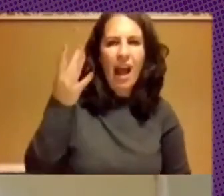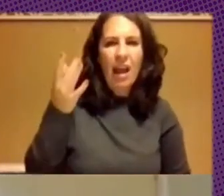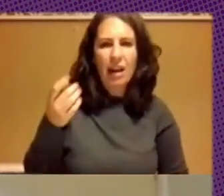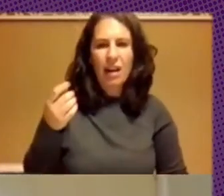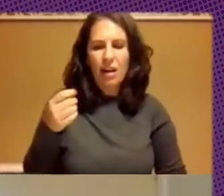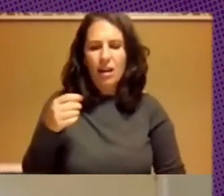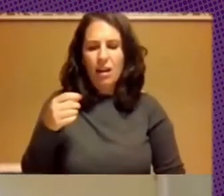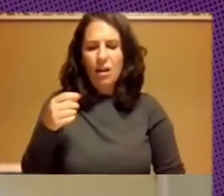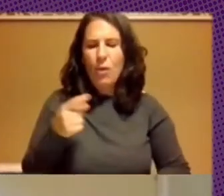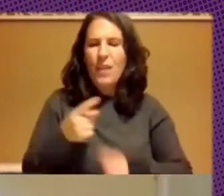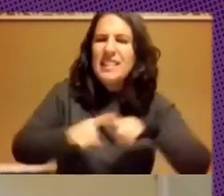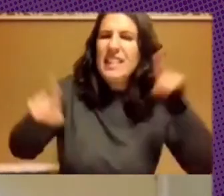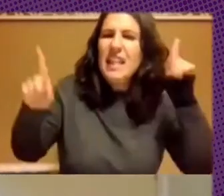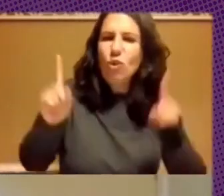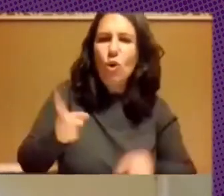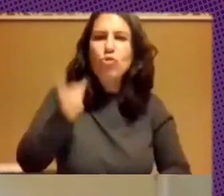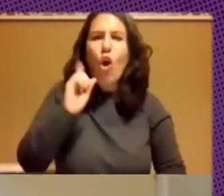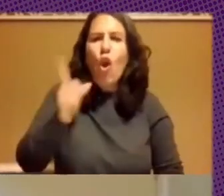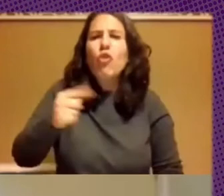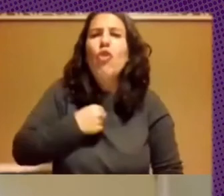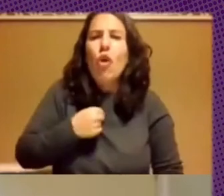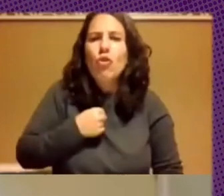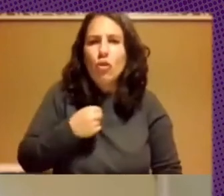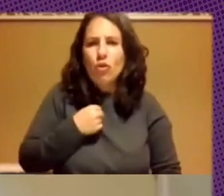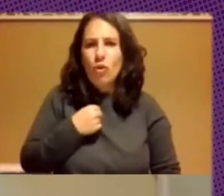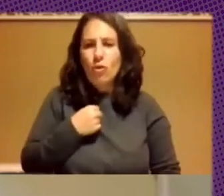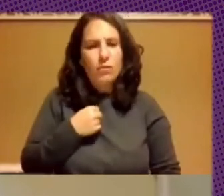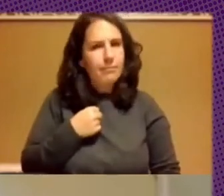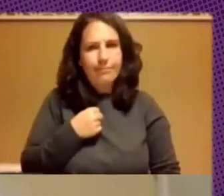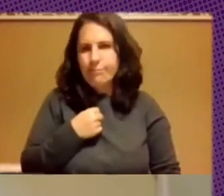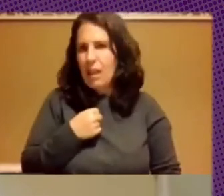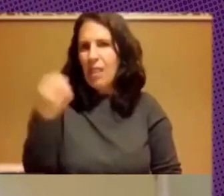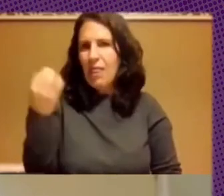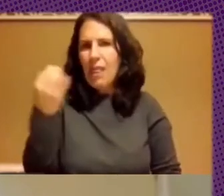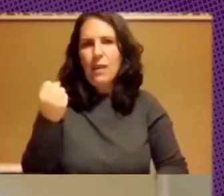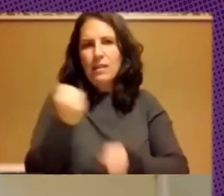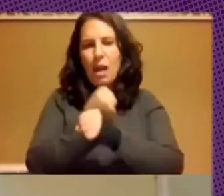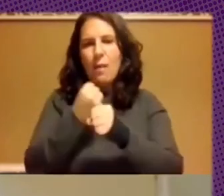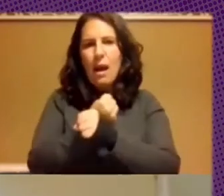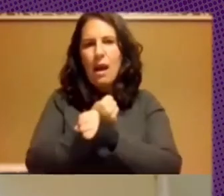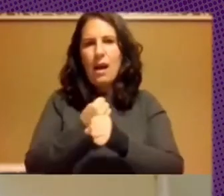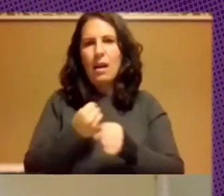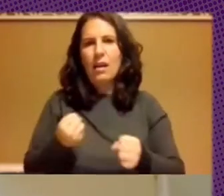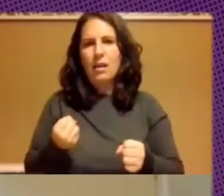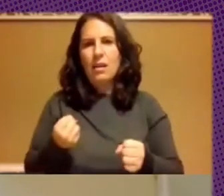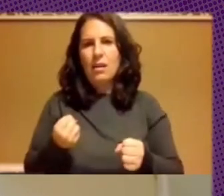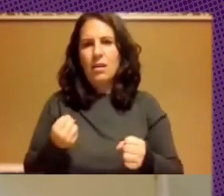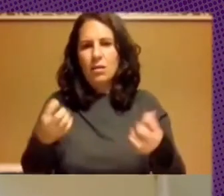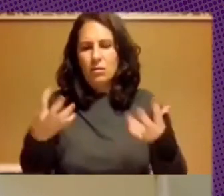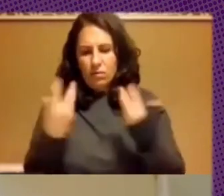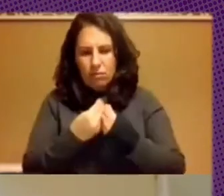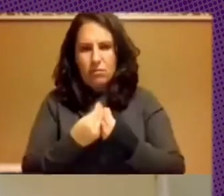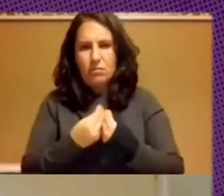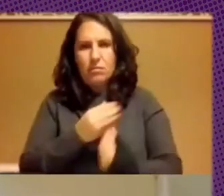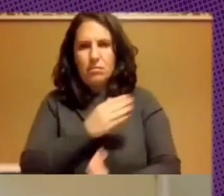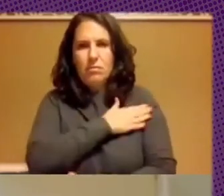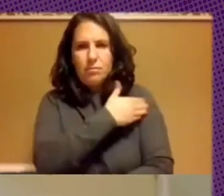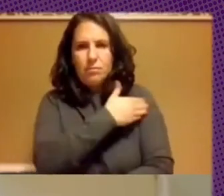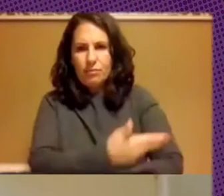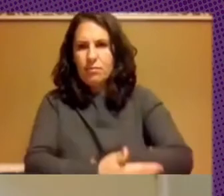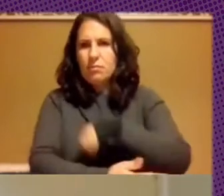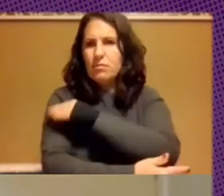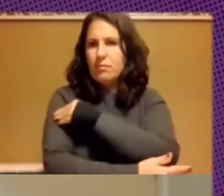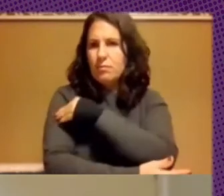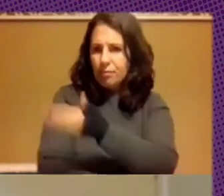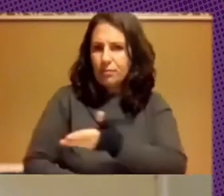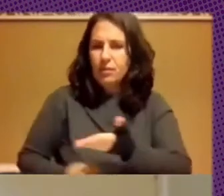distinto solo yo no tenemos que trabajar todo con las manos unas dadas juntos